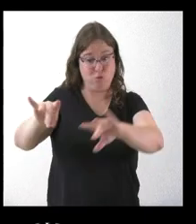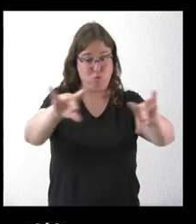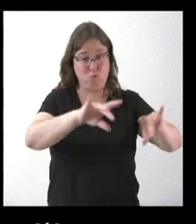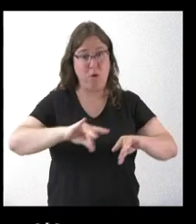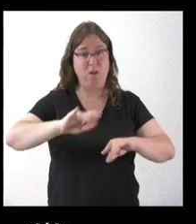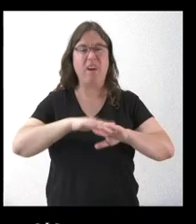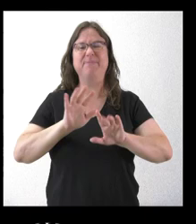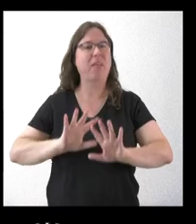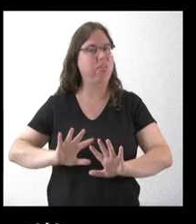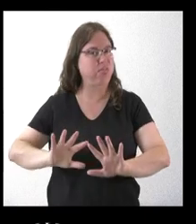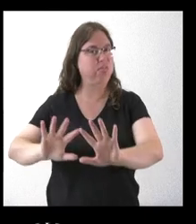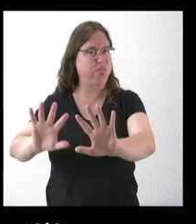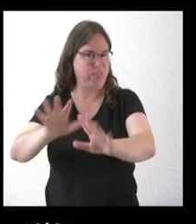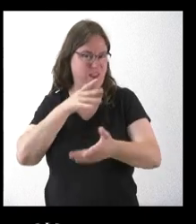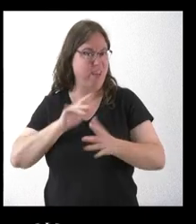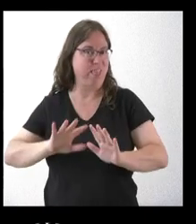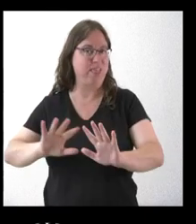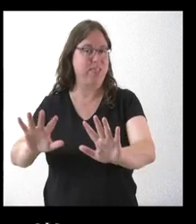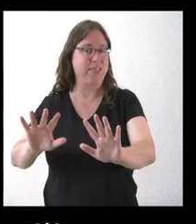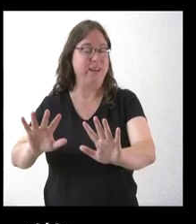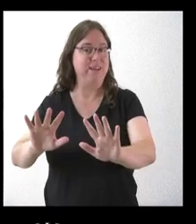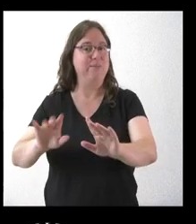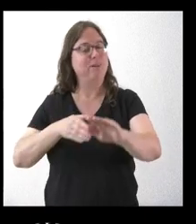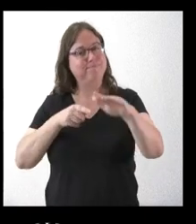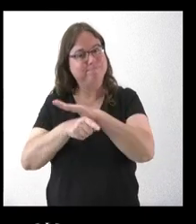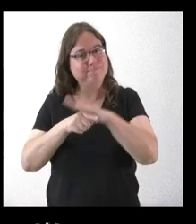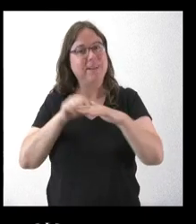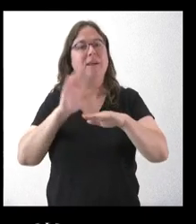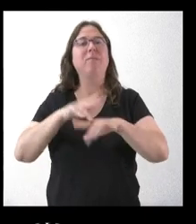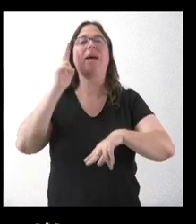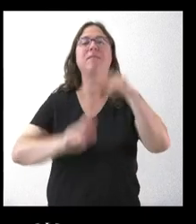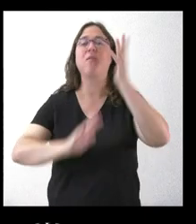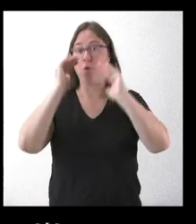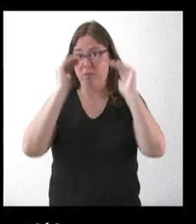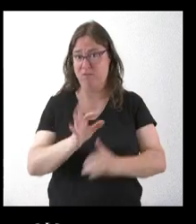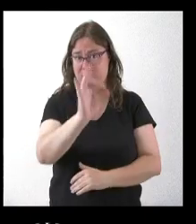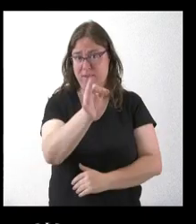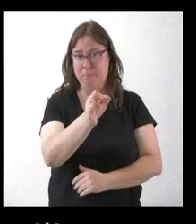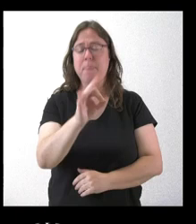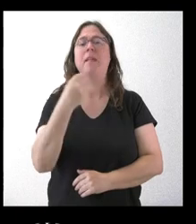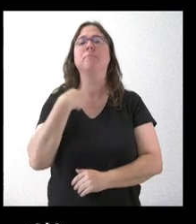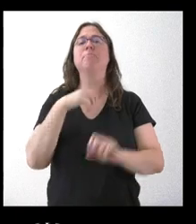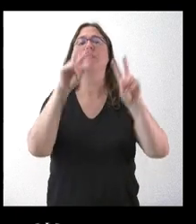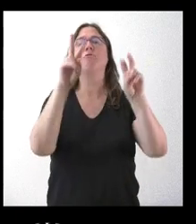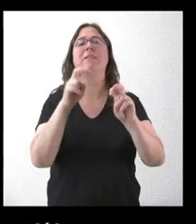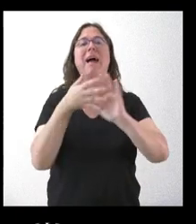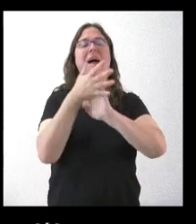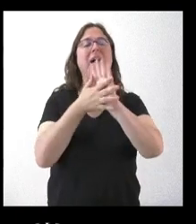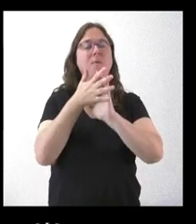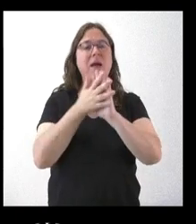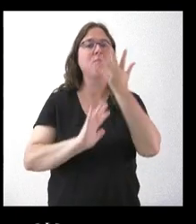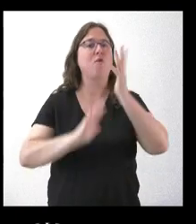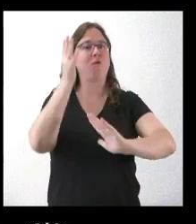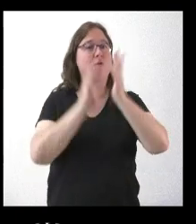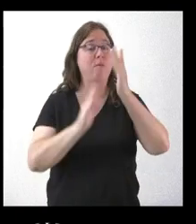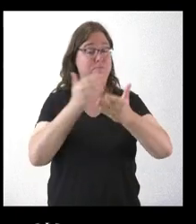estar abandonado se ha tratado para paliar los incendios. sobre este tema también, hablando de incendios, creo que la semana